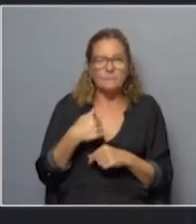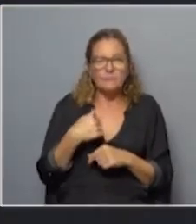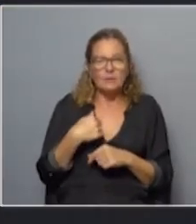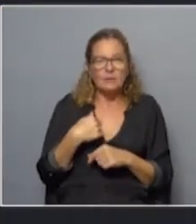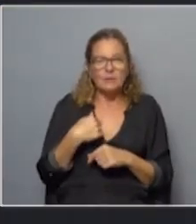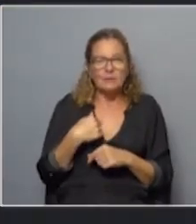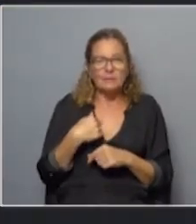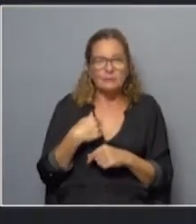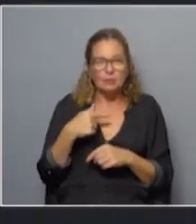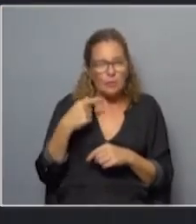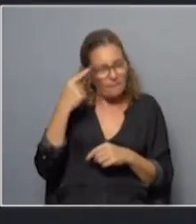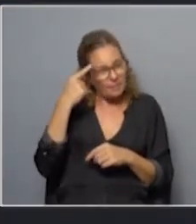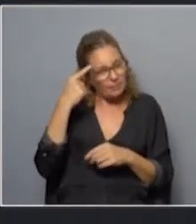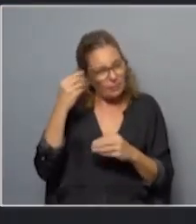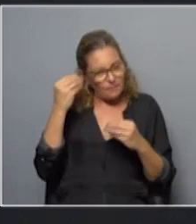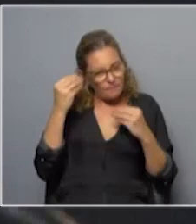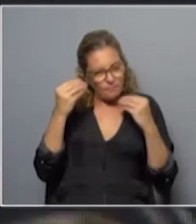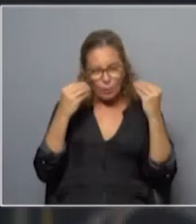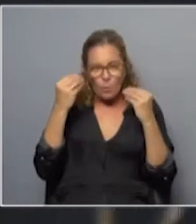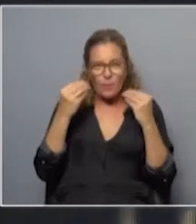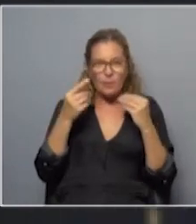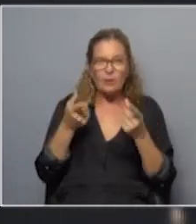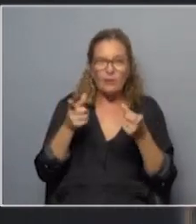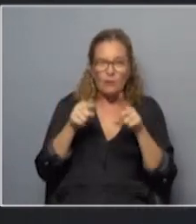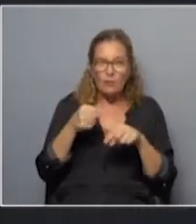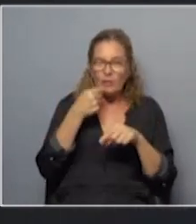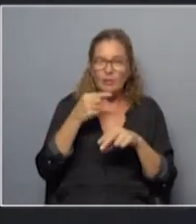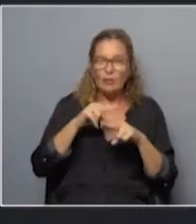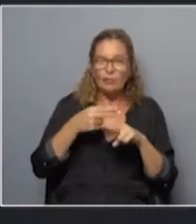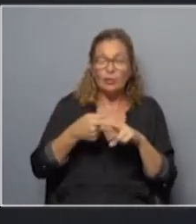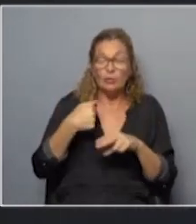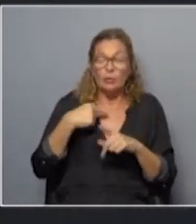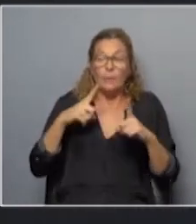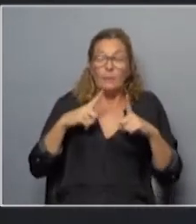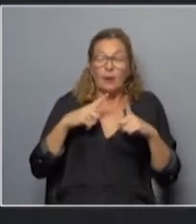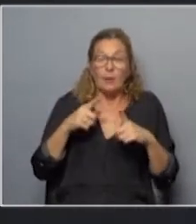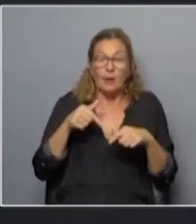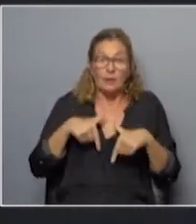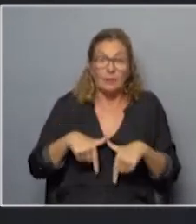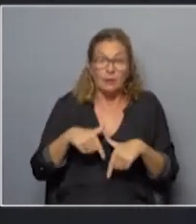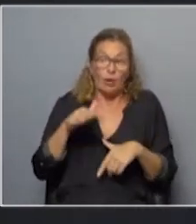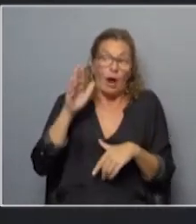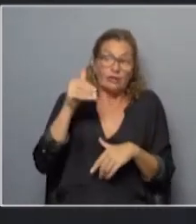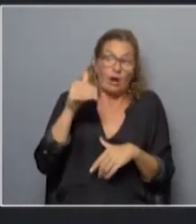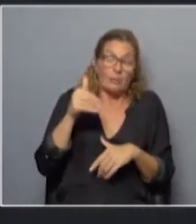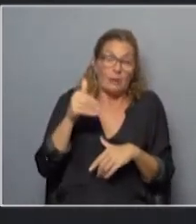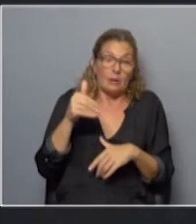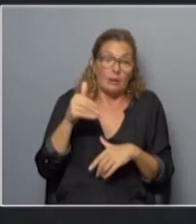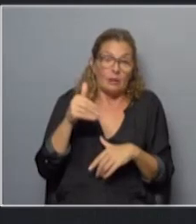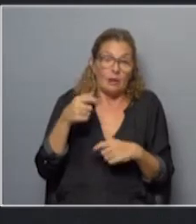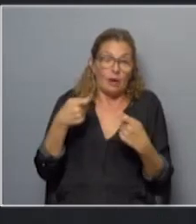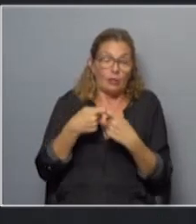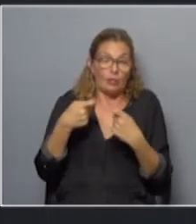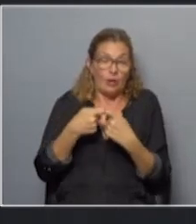es preocupante porque vuelvo a reiterar yo esperaba que el ministro nos convocara a la